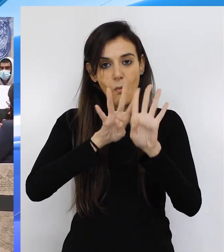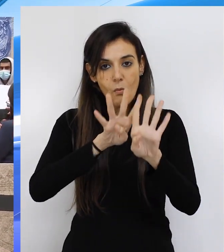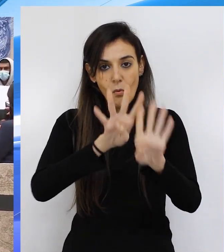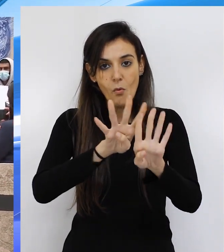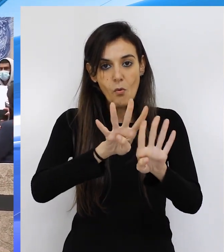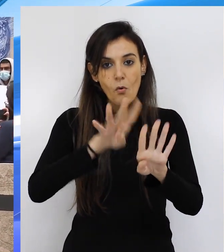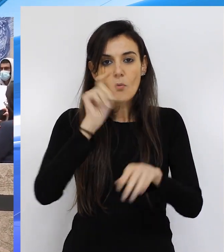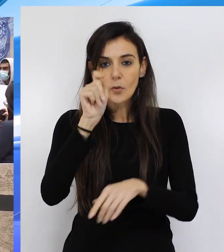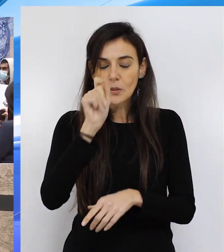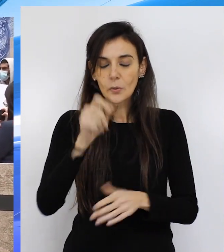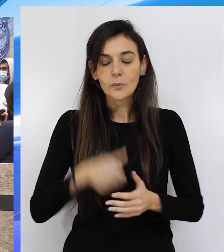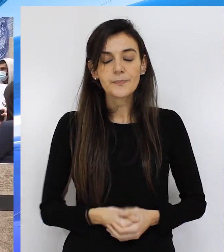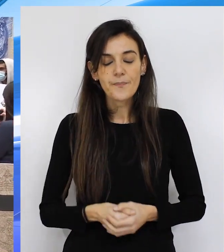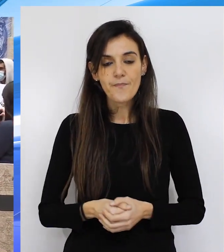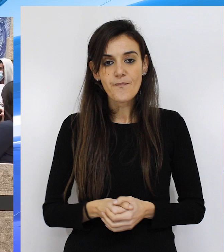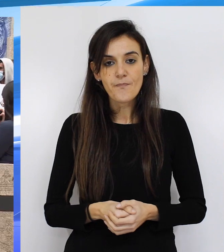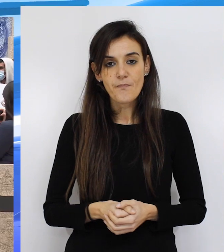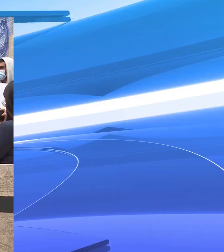concentrados unos minutos.